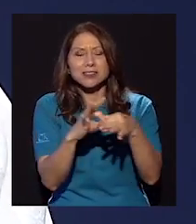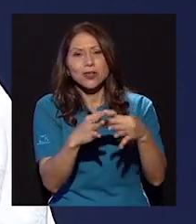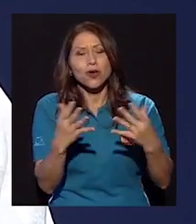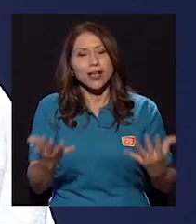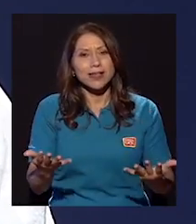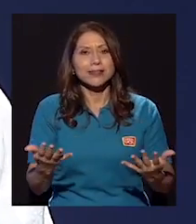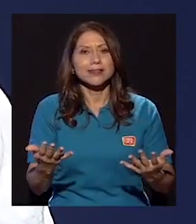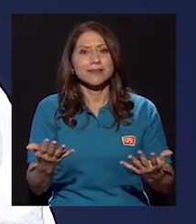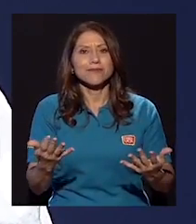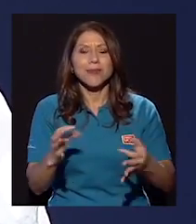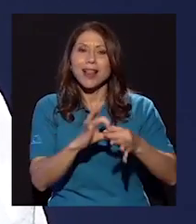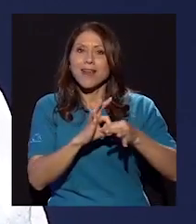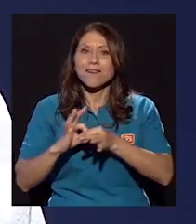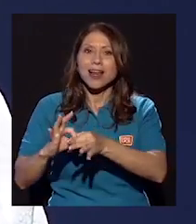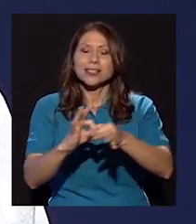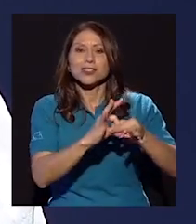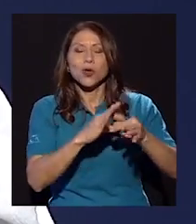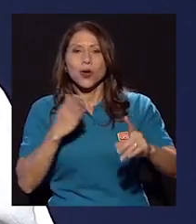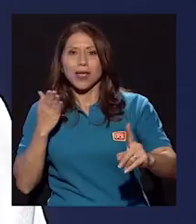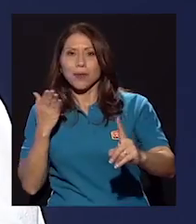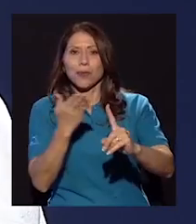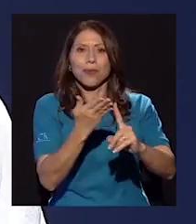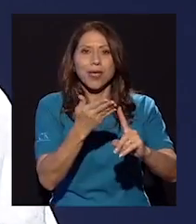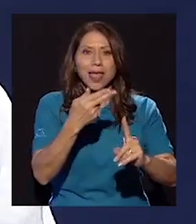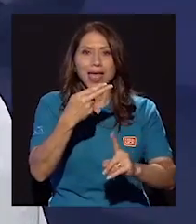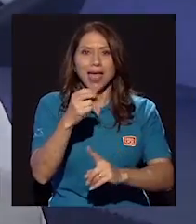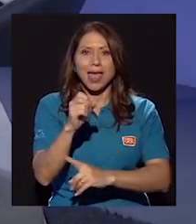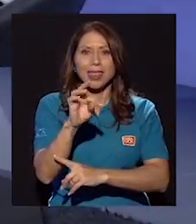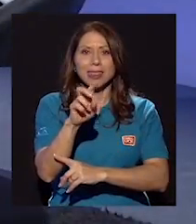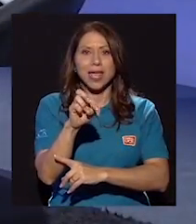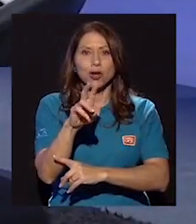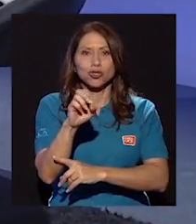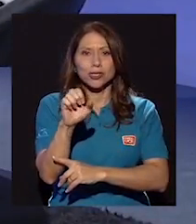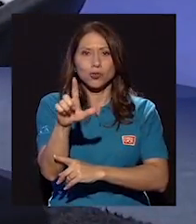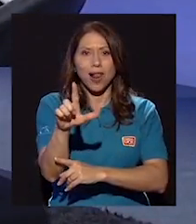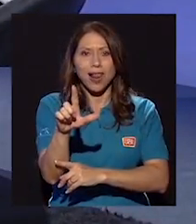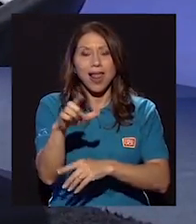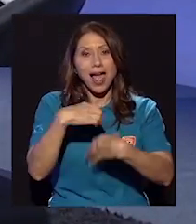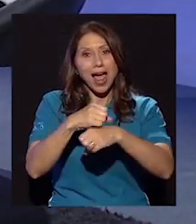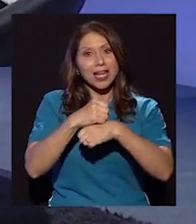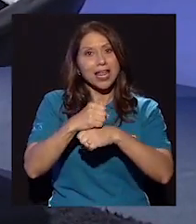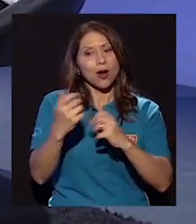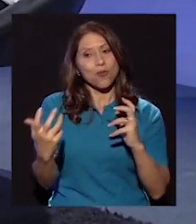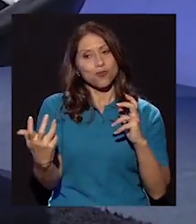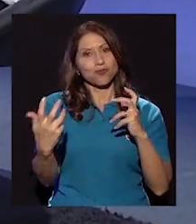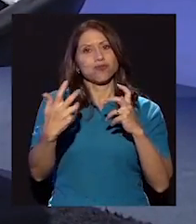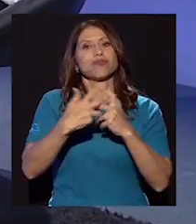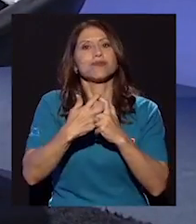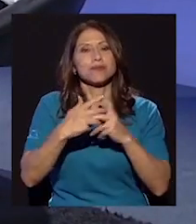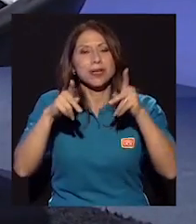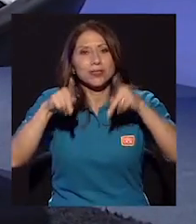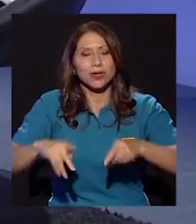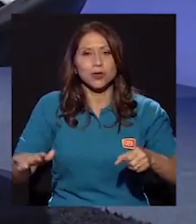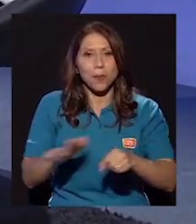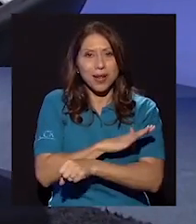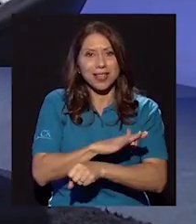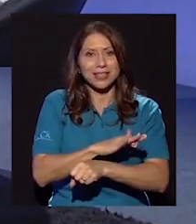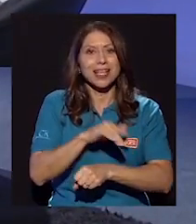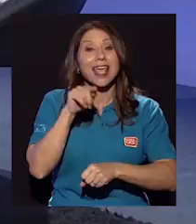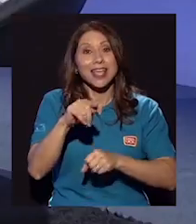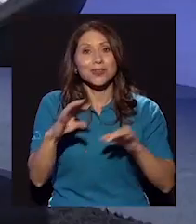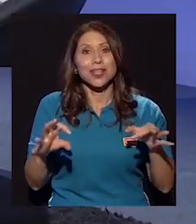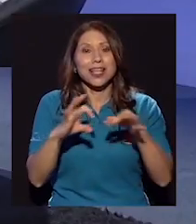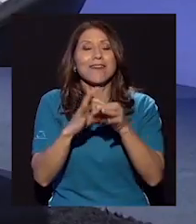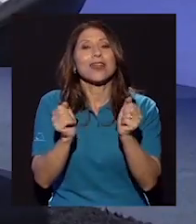la relación heterosexual que nos complementaría, nos convertiría en personas completas. De hecho, tendría que ver incluso con el mito de